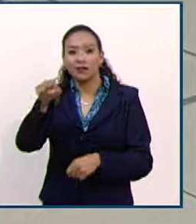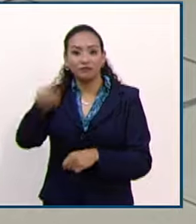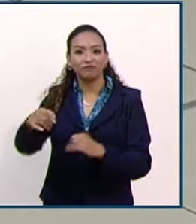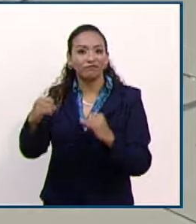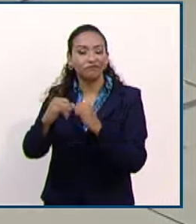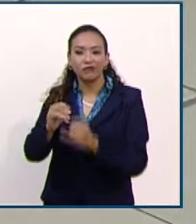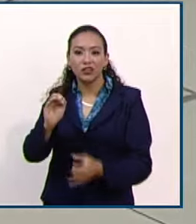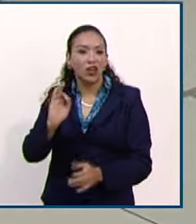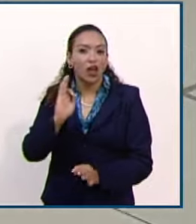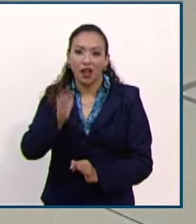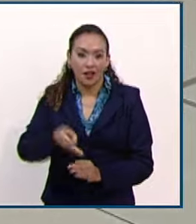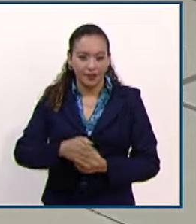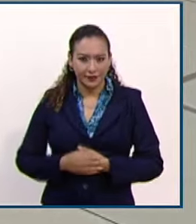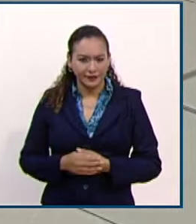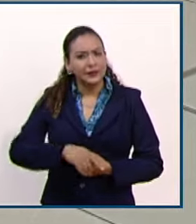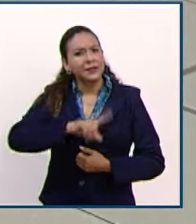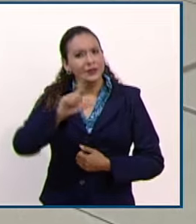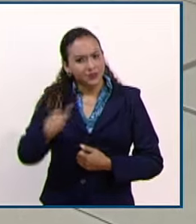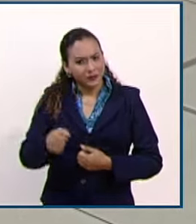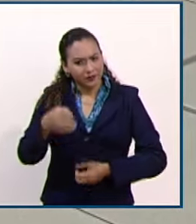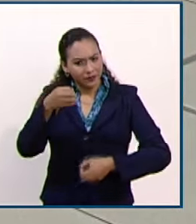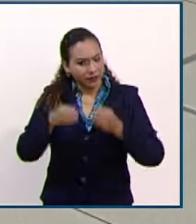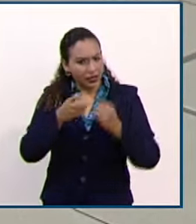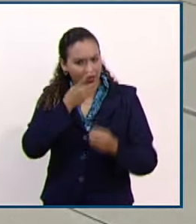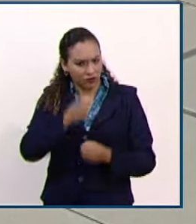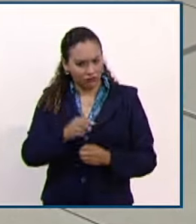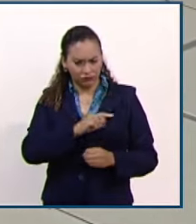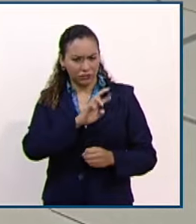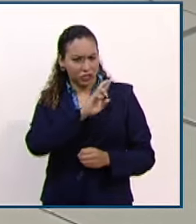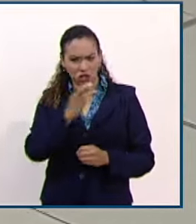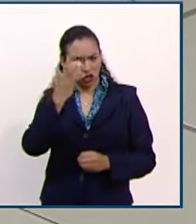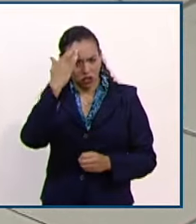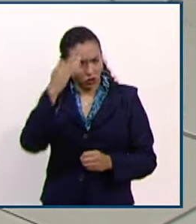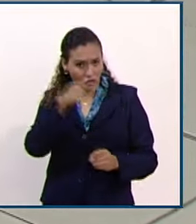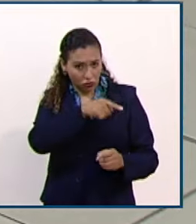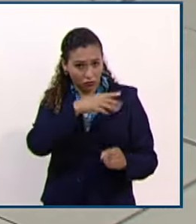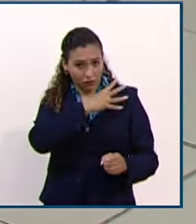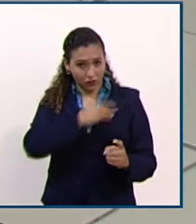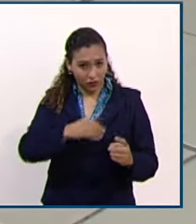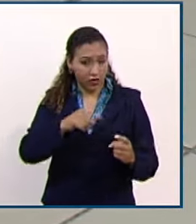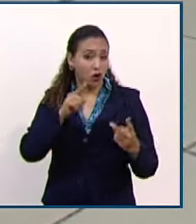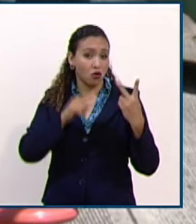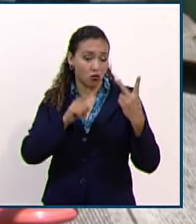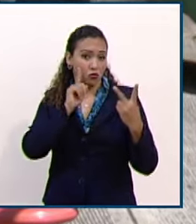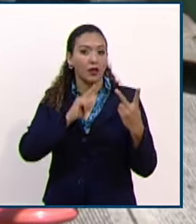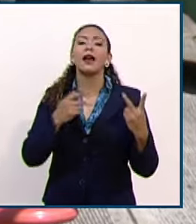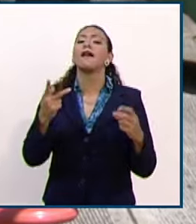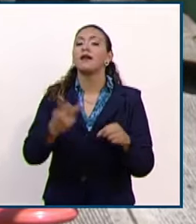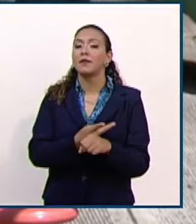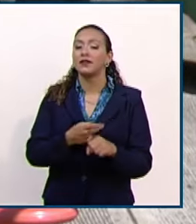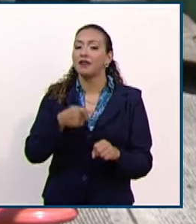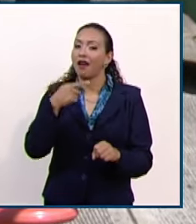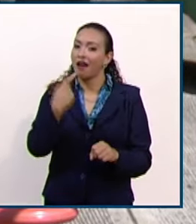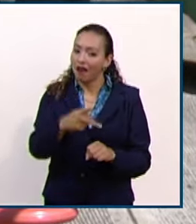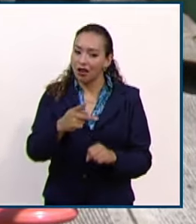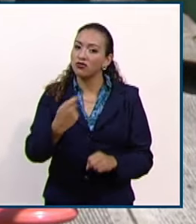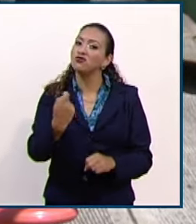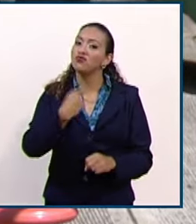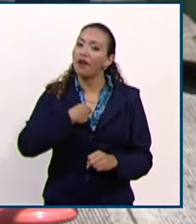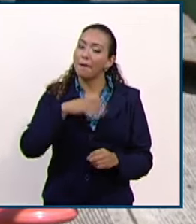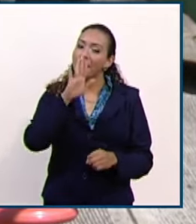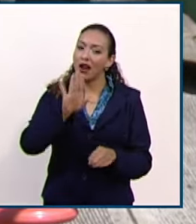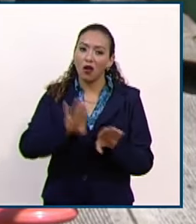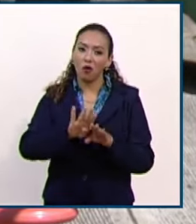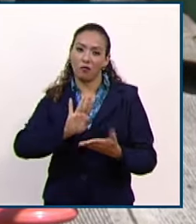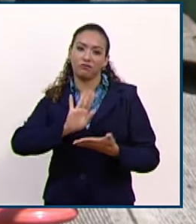sexo. La Corte determinó que no reconocerlo como hijo de las dos mujeres sería negarle su derecho a la identidad. Con